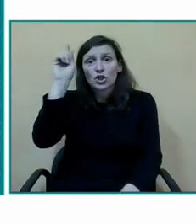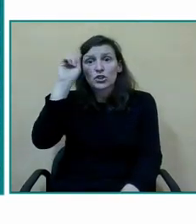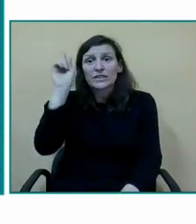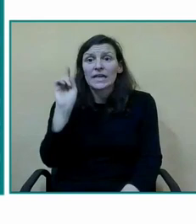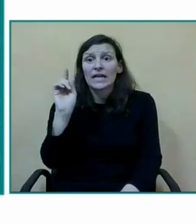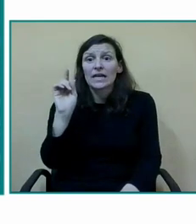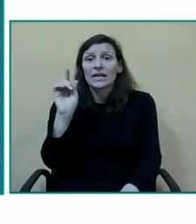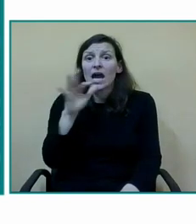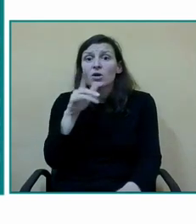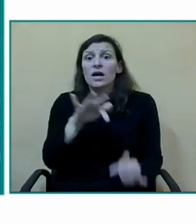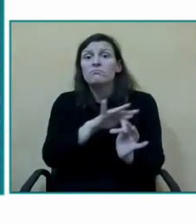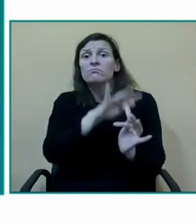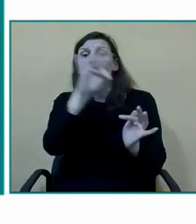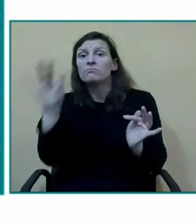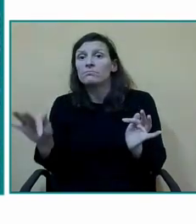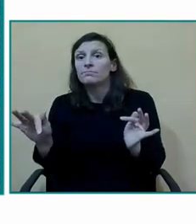da pie